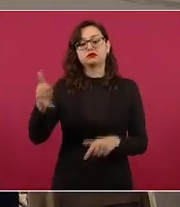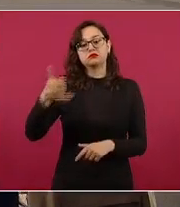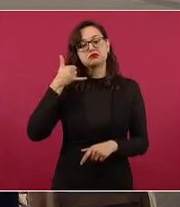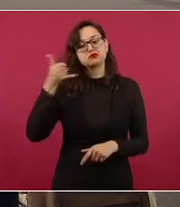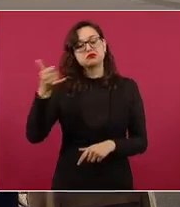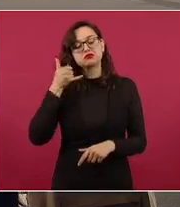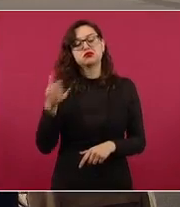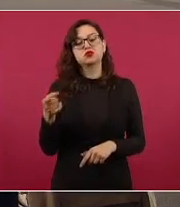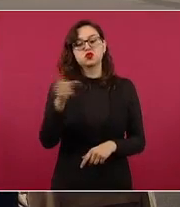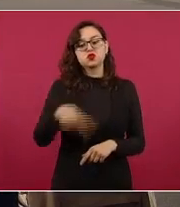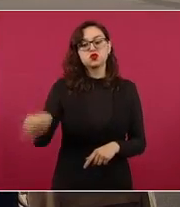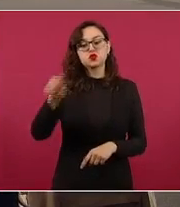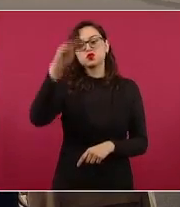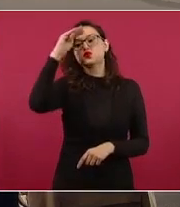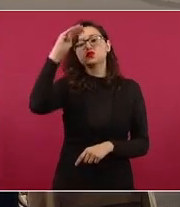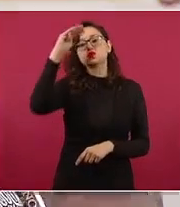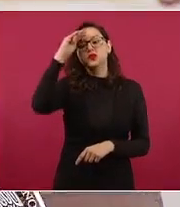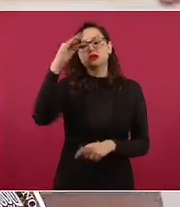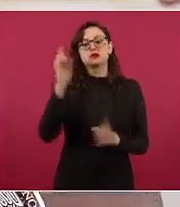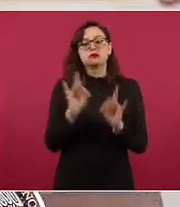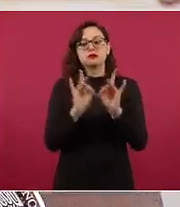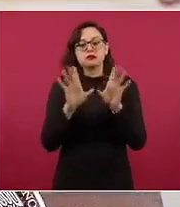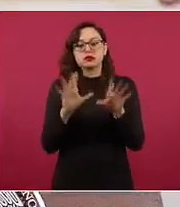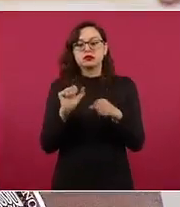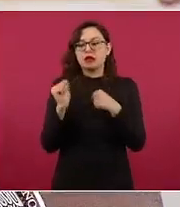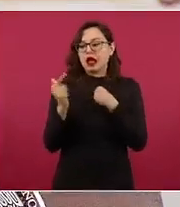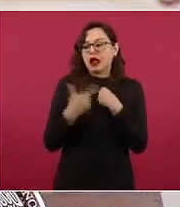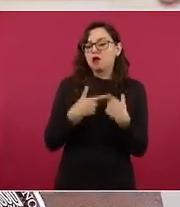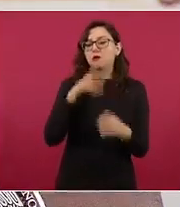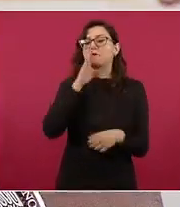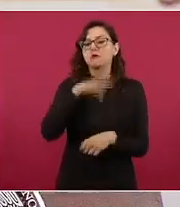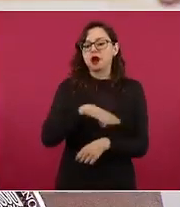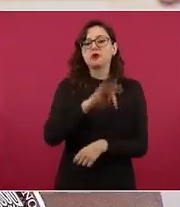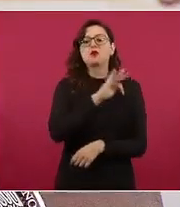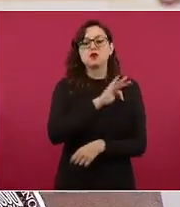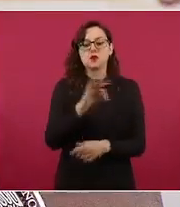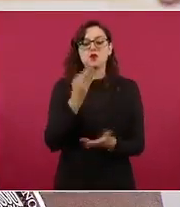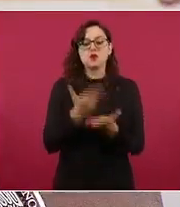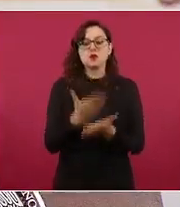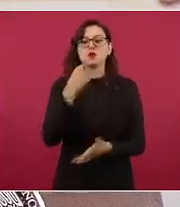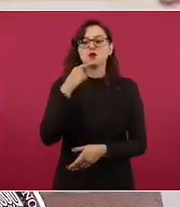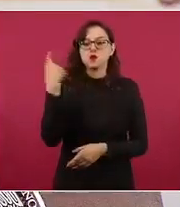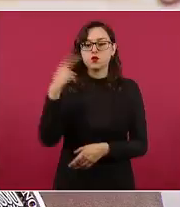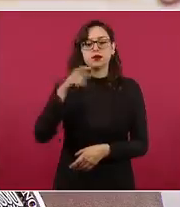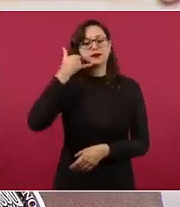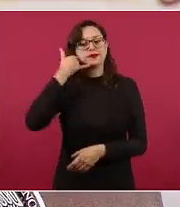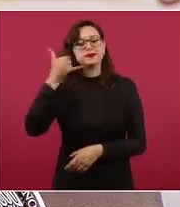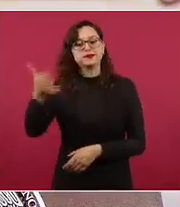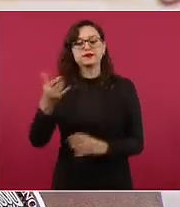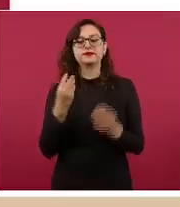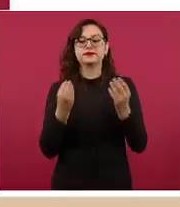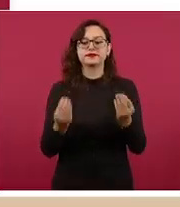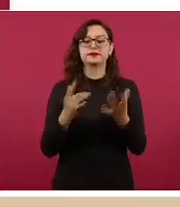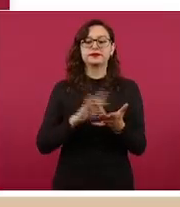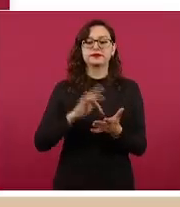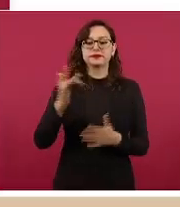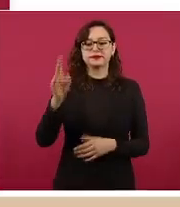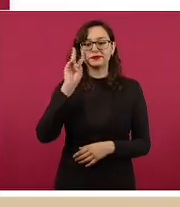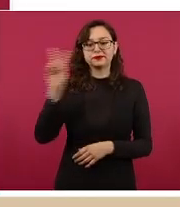incidentes en el programa de transformación que se está conduciendo por indicaciones del señor presidente. Muchas gracias.